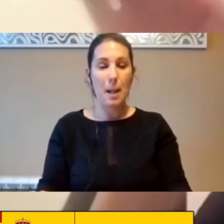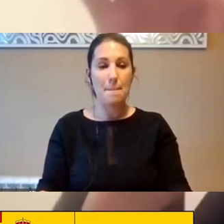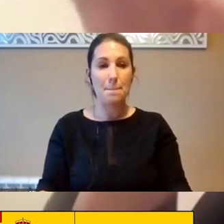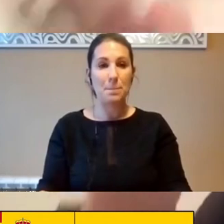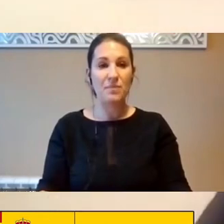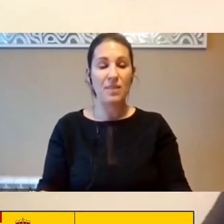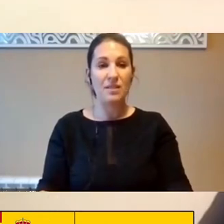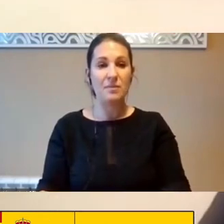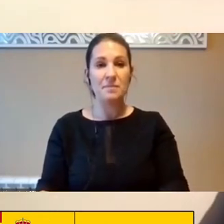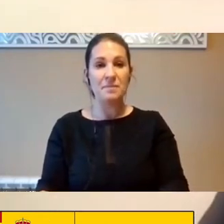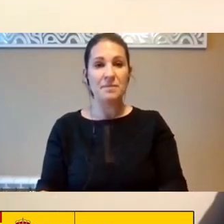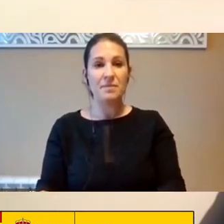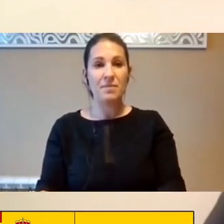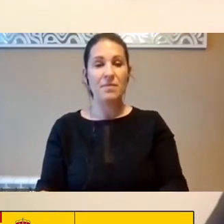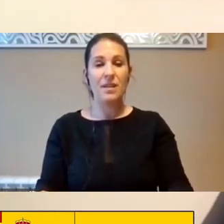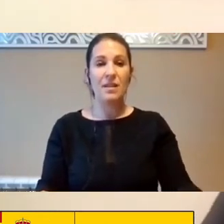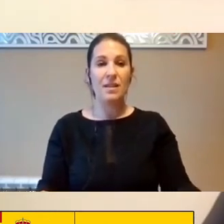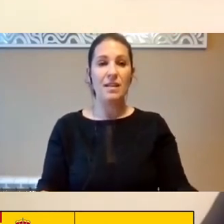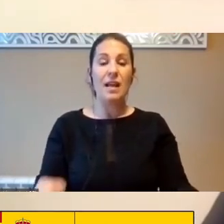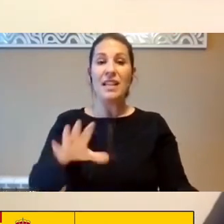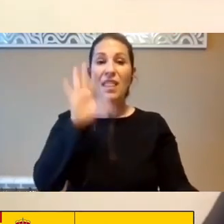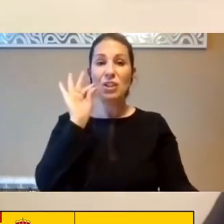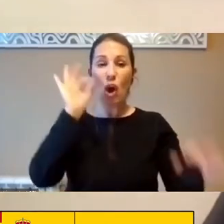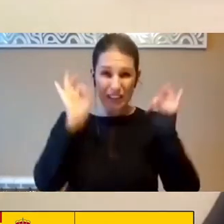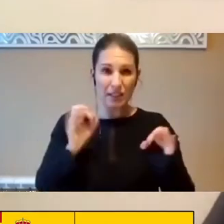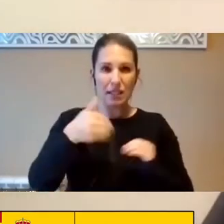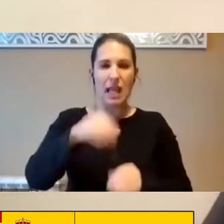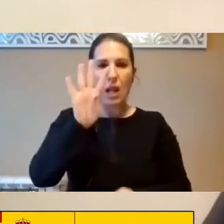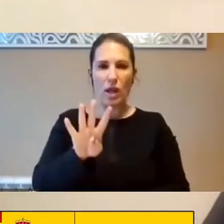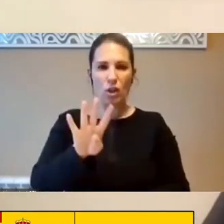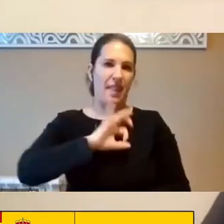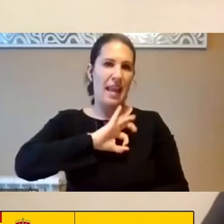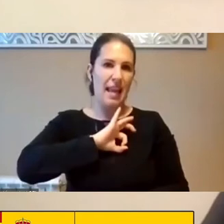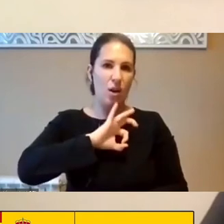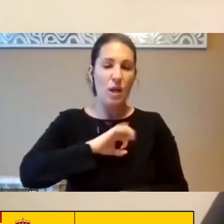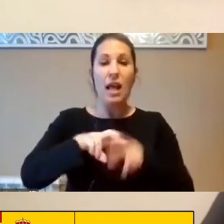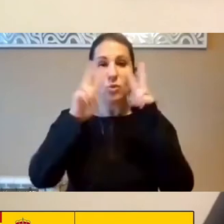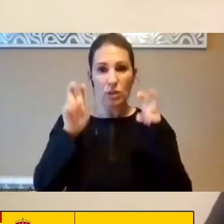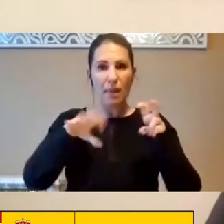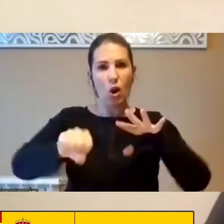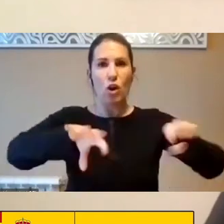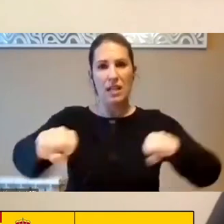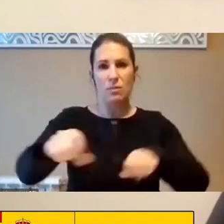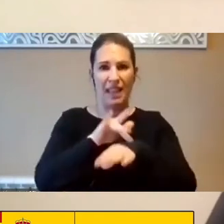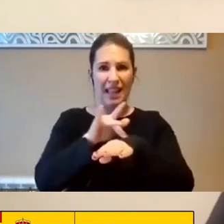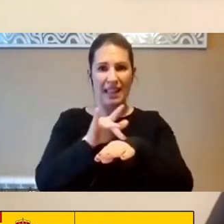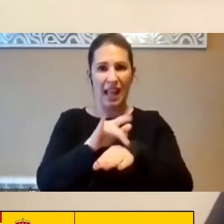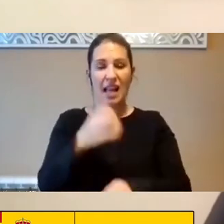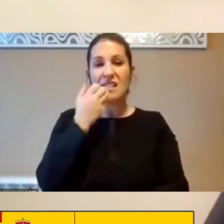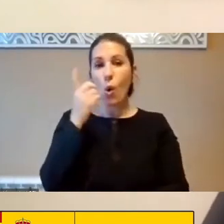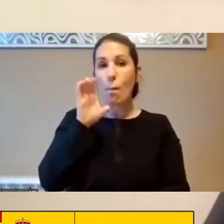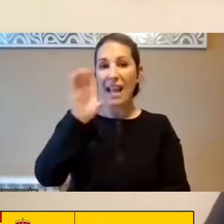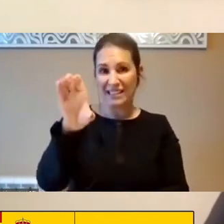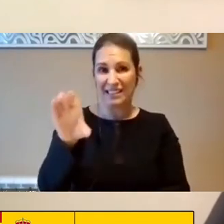Tiene Como Punto Central Y Se Va A Decidir El Cuatro De Enero Es Un Tema De Colonialismo Digital Porque Si Un País En Donde No